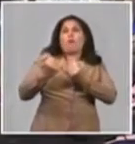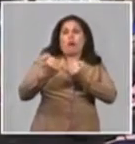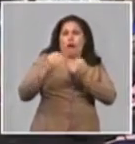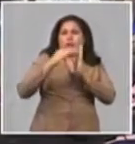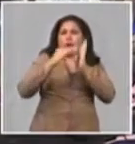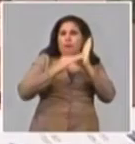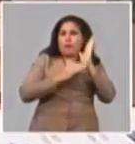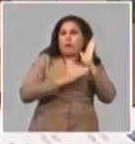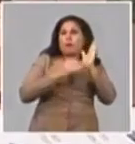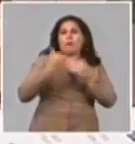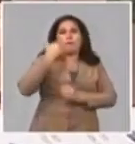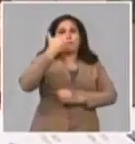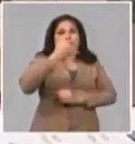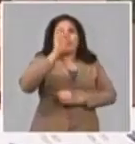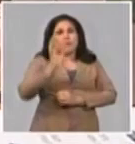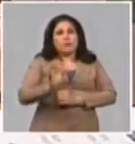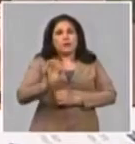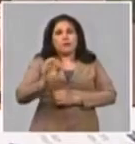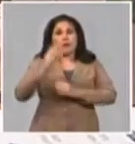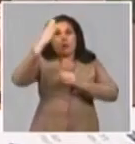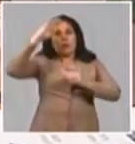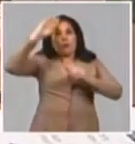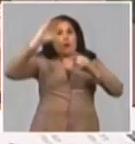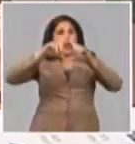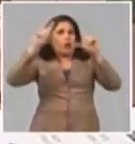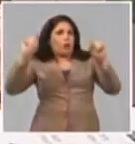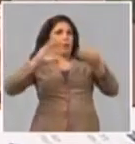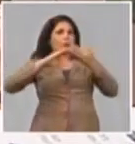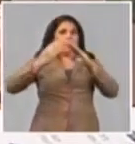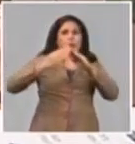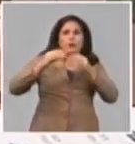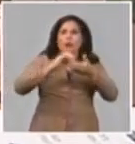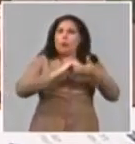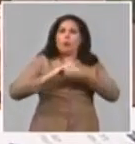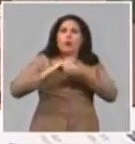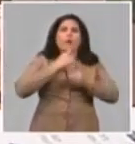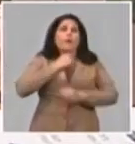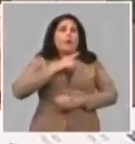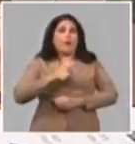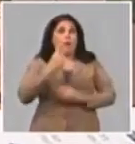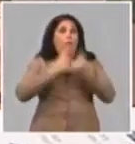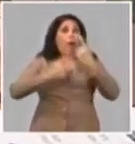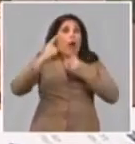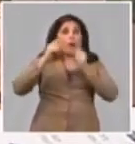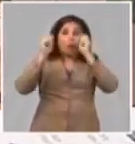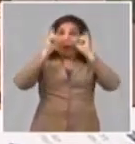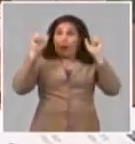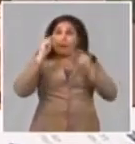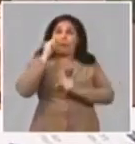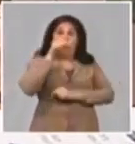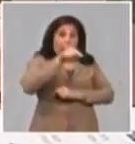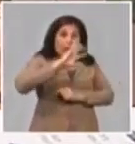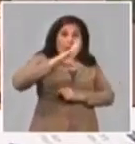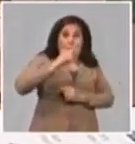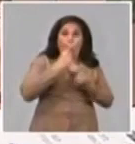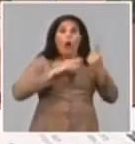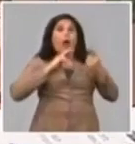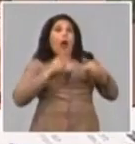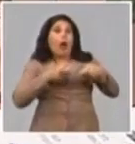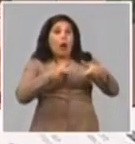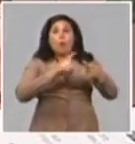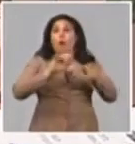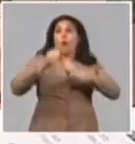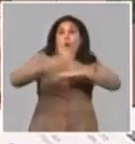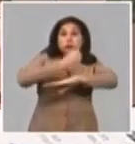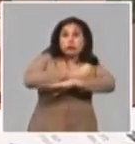provocado en todo el país y hemos discutido los compañeros cuando hay alguna alerta alguien que señala algo por